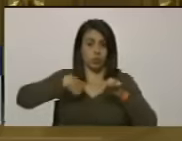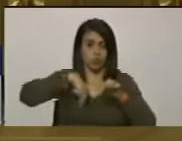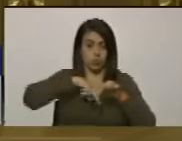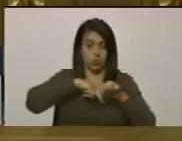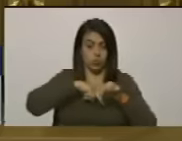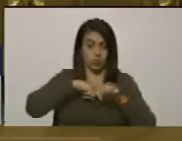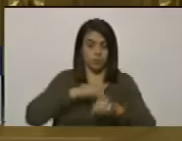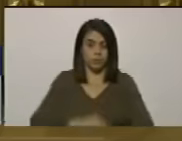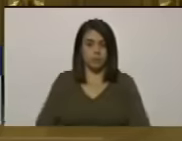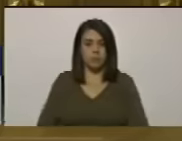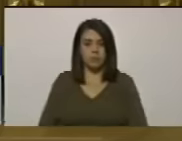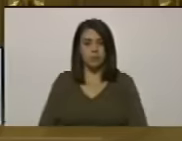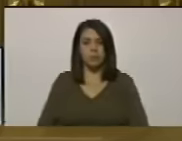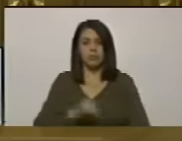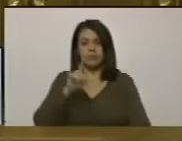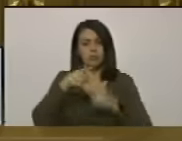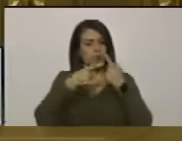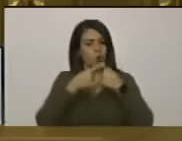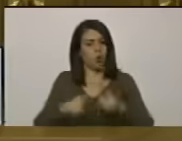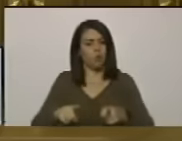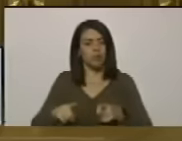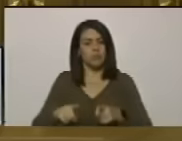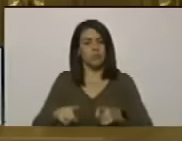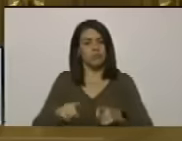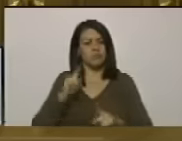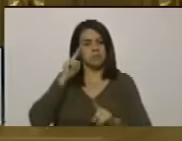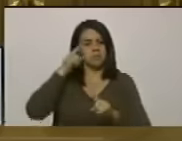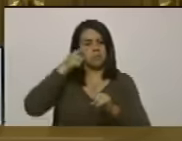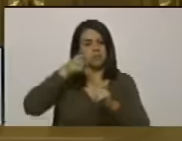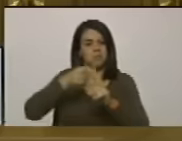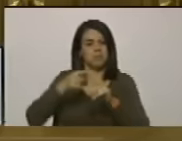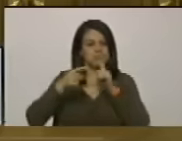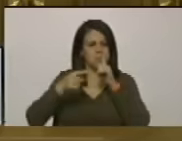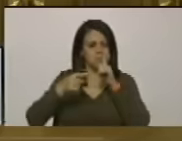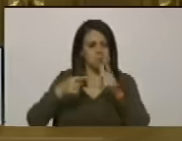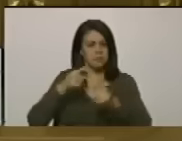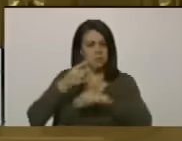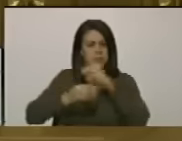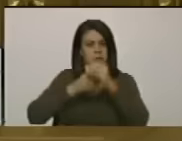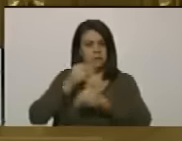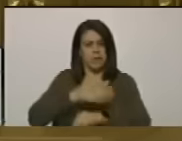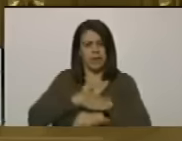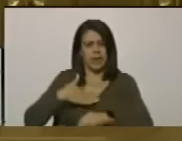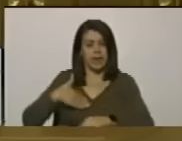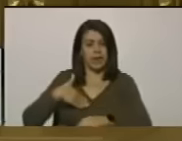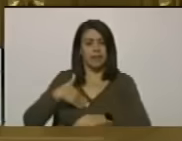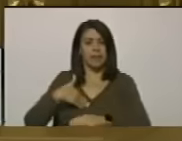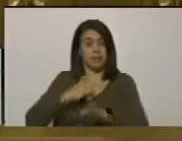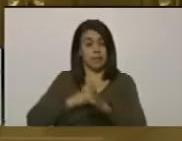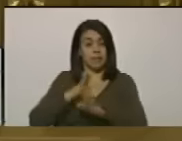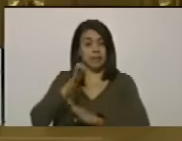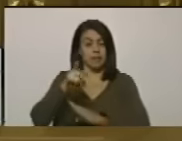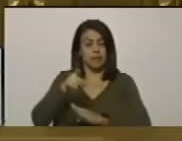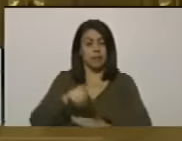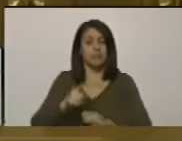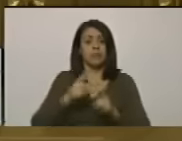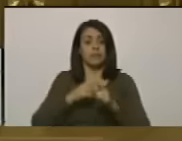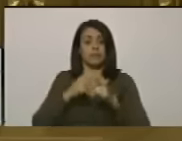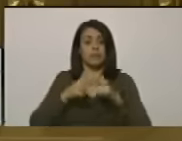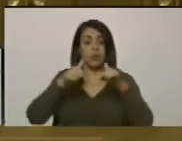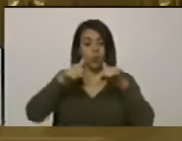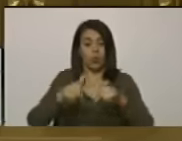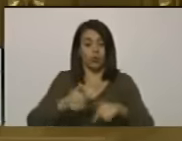no es otra cosa que un despropósito lo que se ha pretendido llevar adelante. Por eso